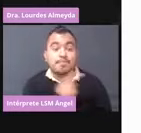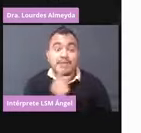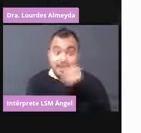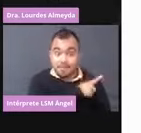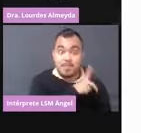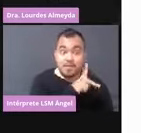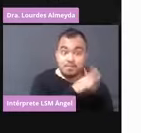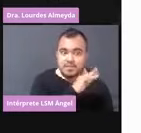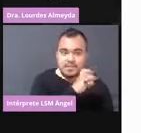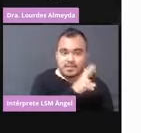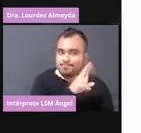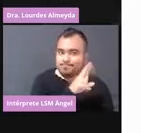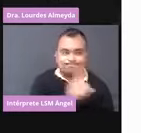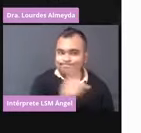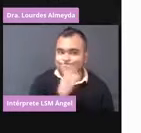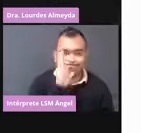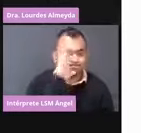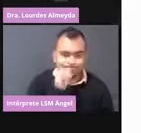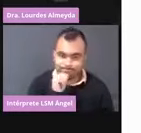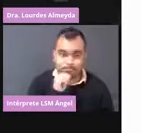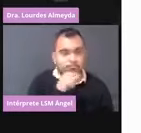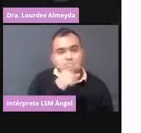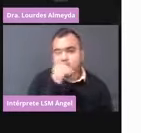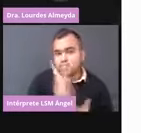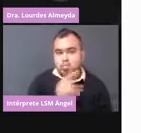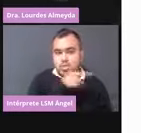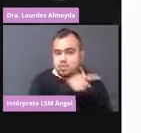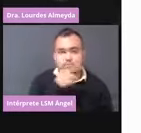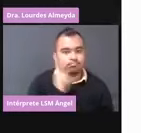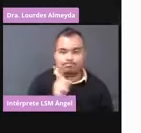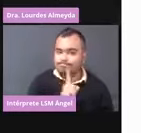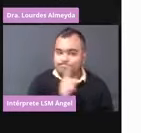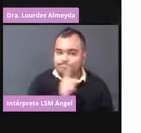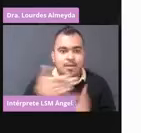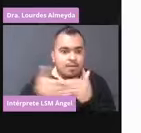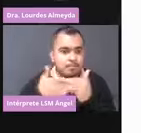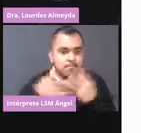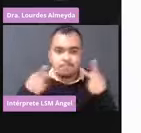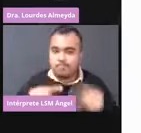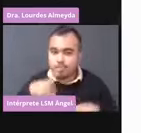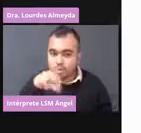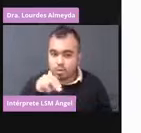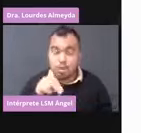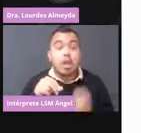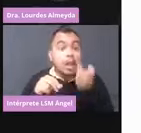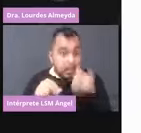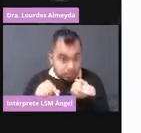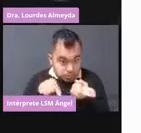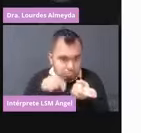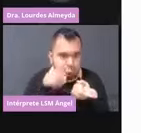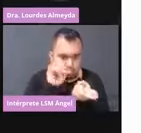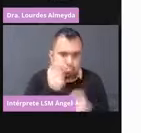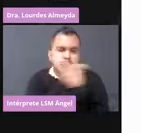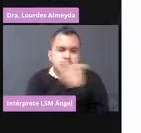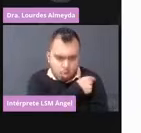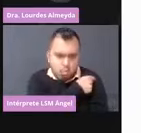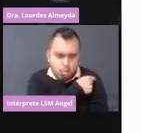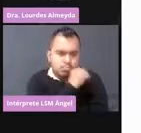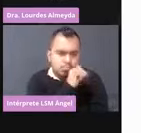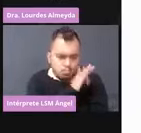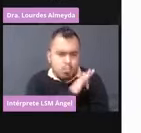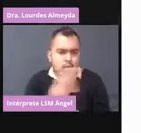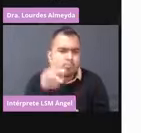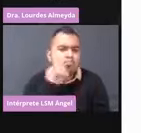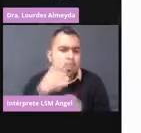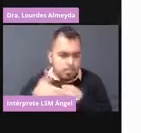única que hasta ahora nos recomienda. Pero en esta y en la próxima que vamos a tener también en mujeres embarazadas puede